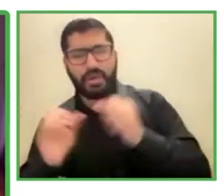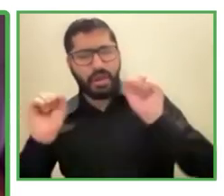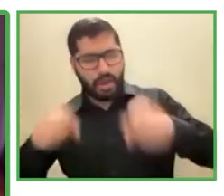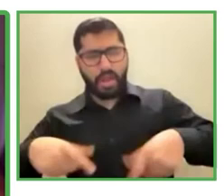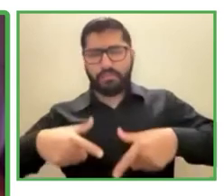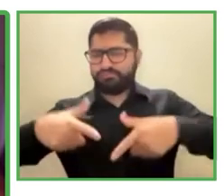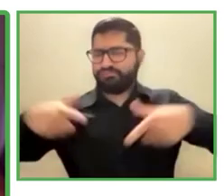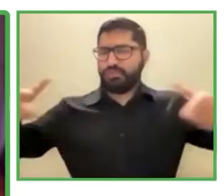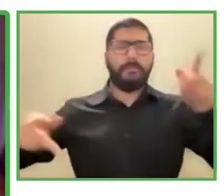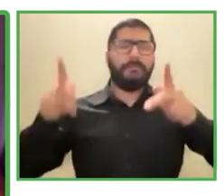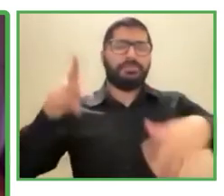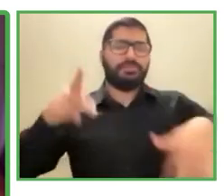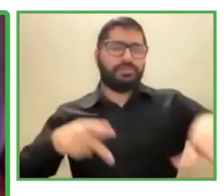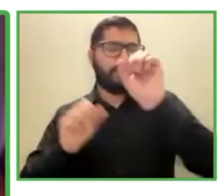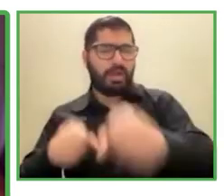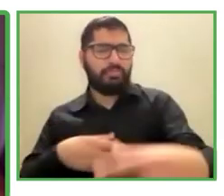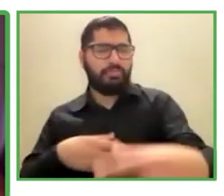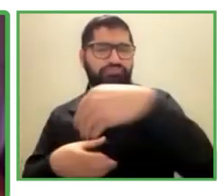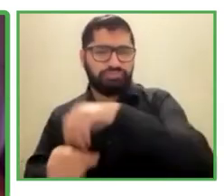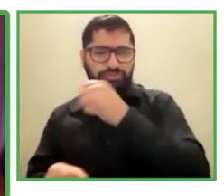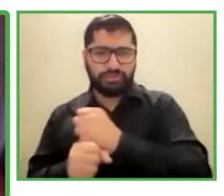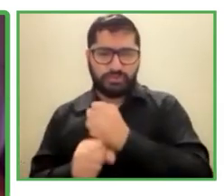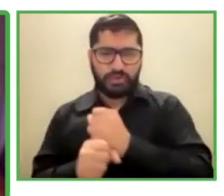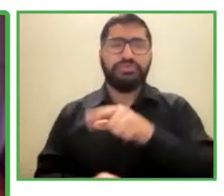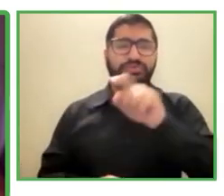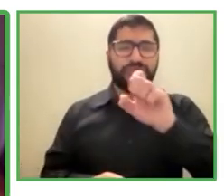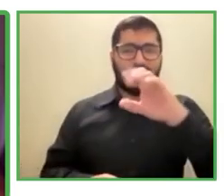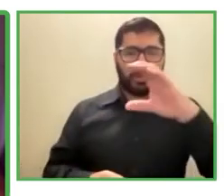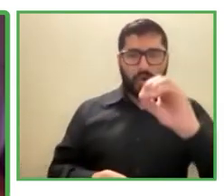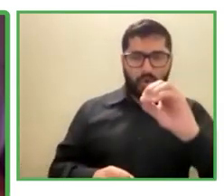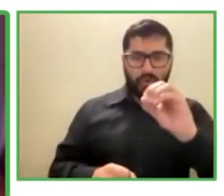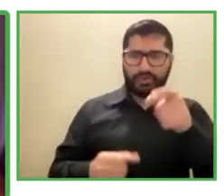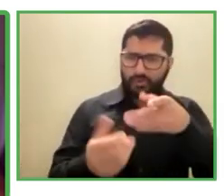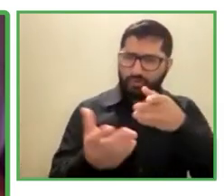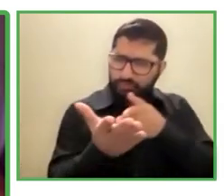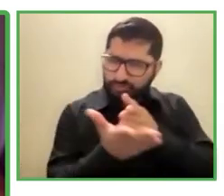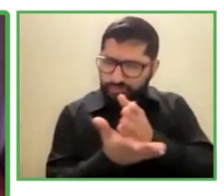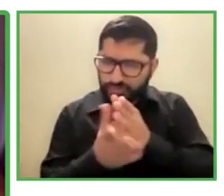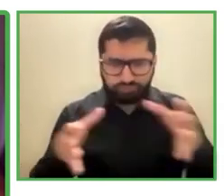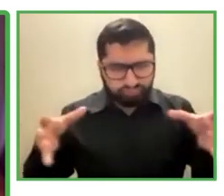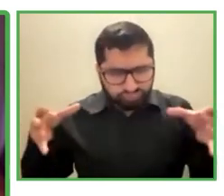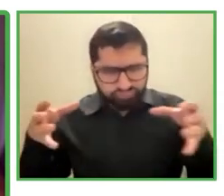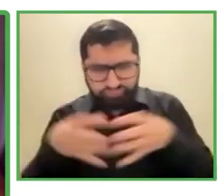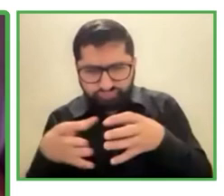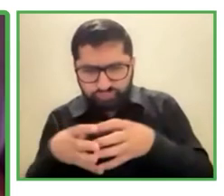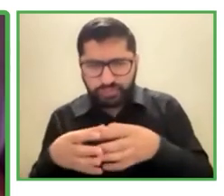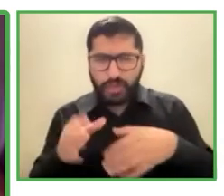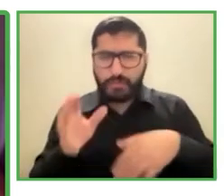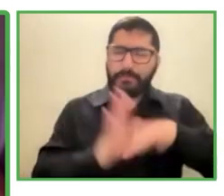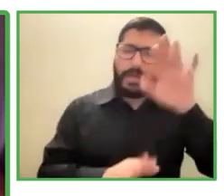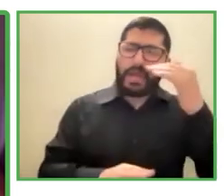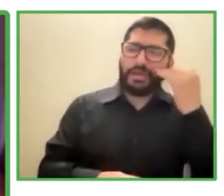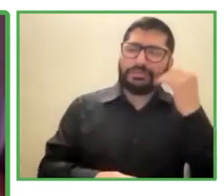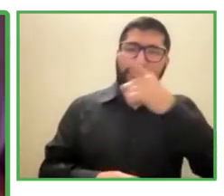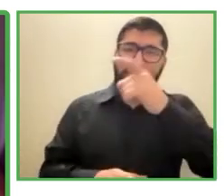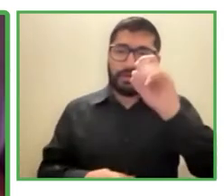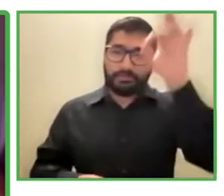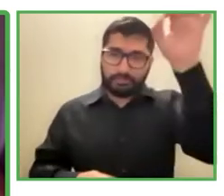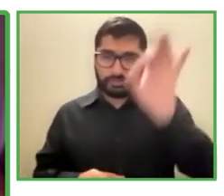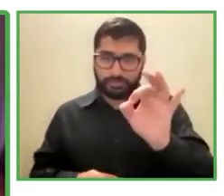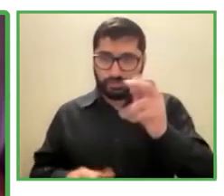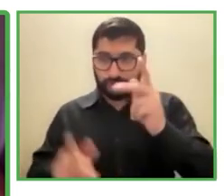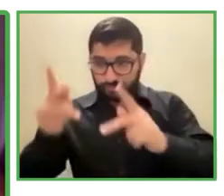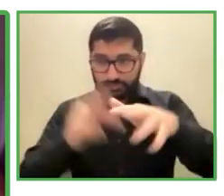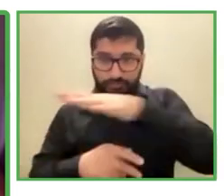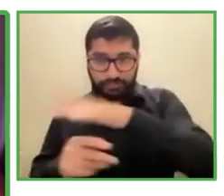partimos con un grupo casi al 100% digamos de personas con discapacidad eso generó algunos inconvenientes por